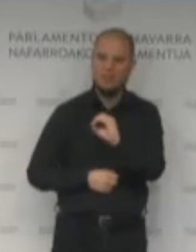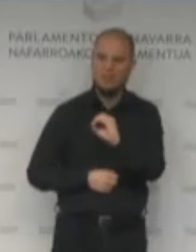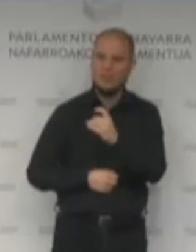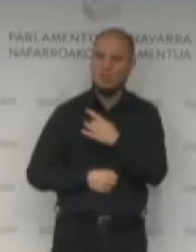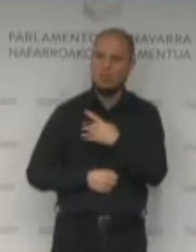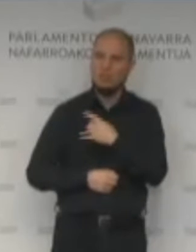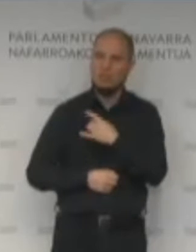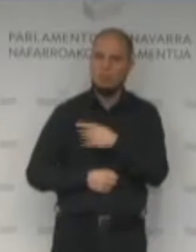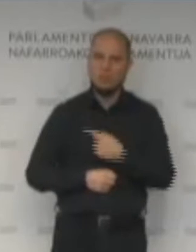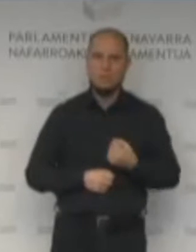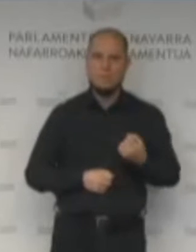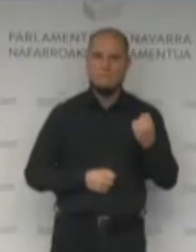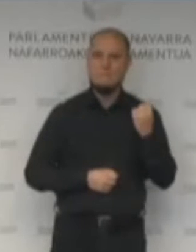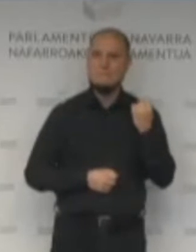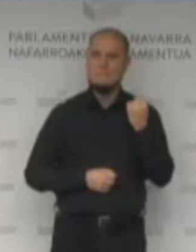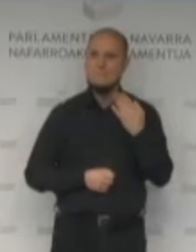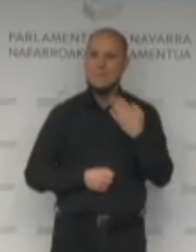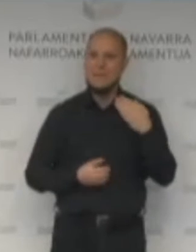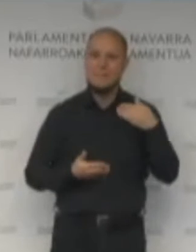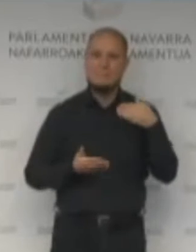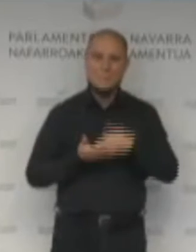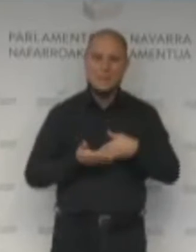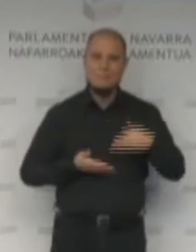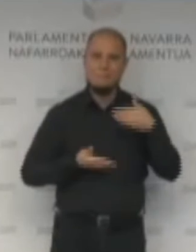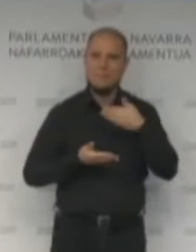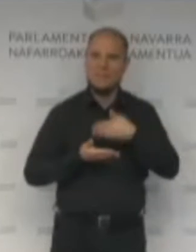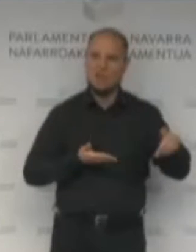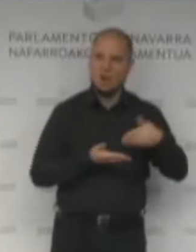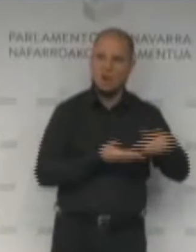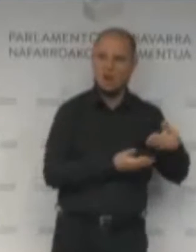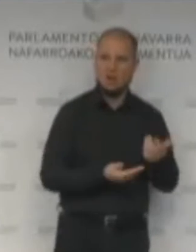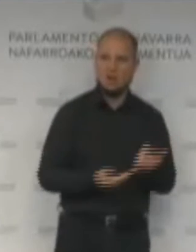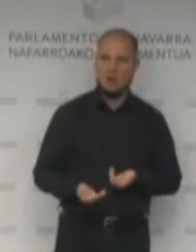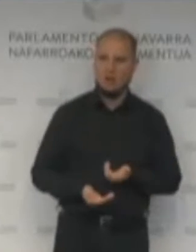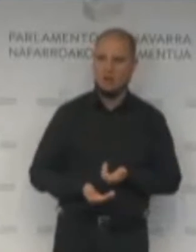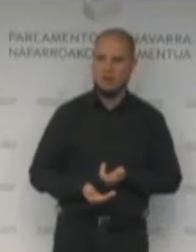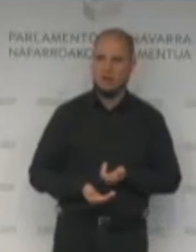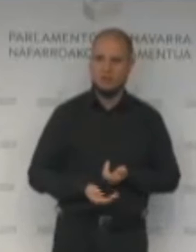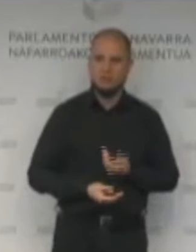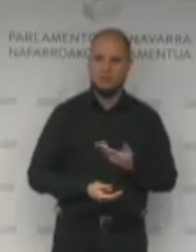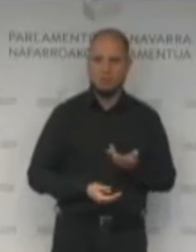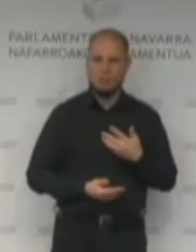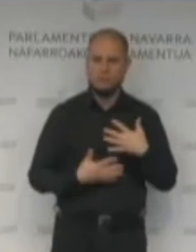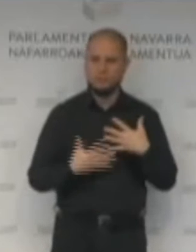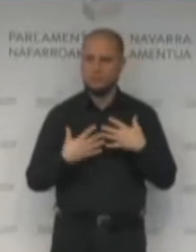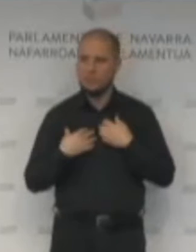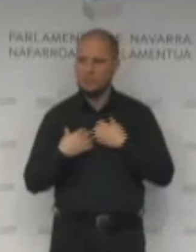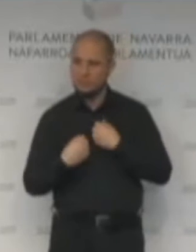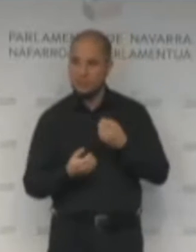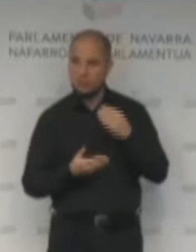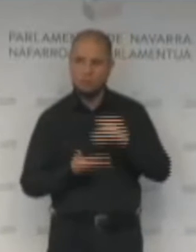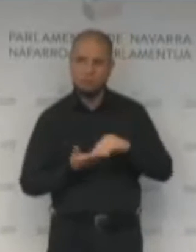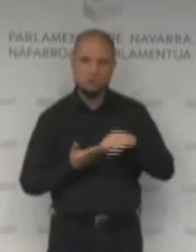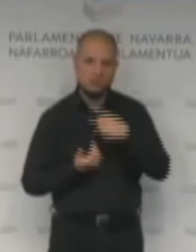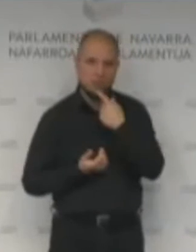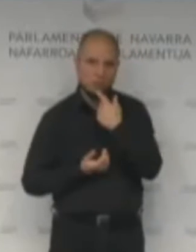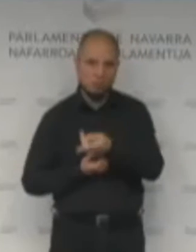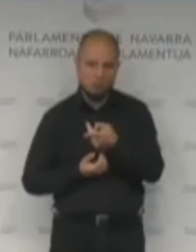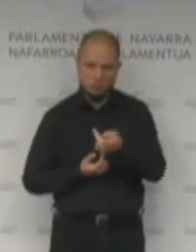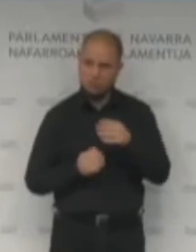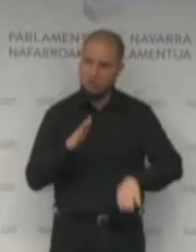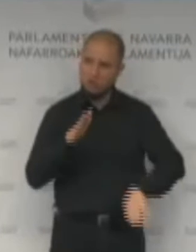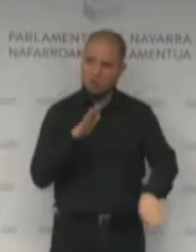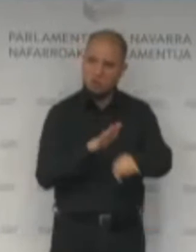milmillonaria, señor Esparza, con una sanidad que muchas veces lo hemos dicho, ha subsistido y ha seguido dando